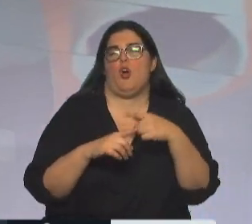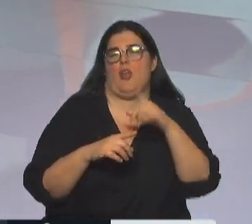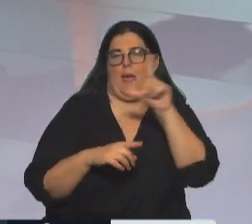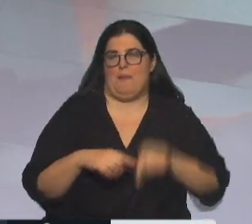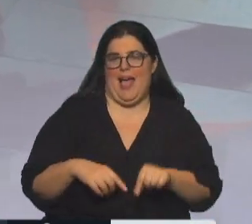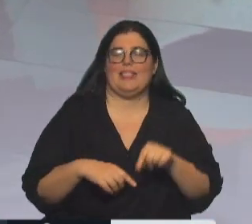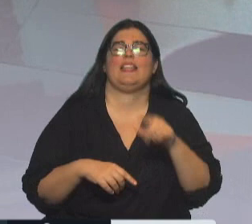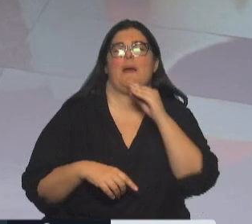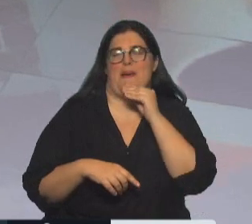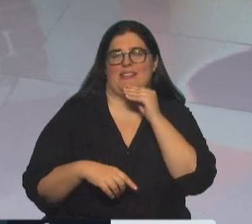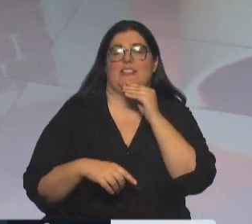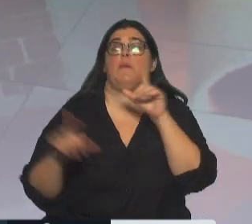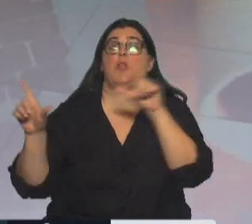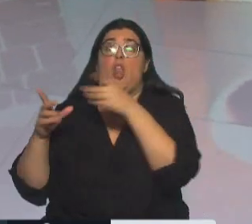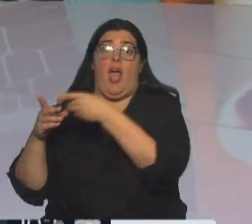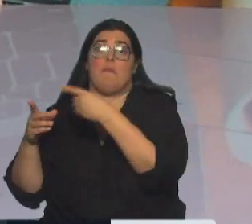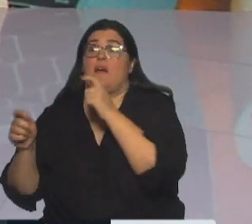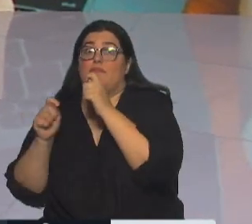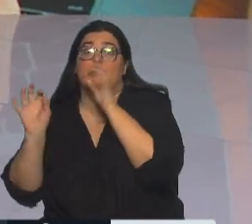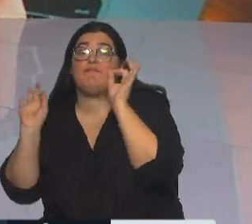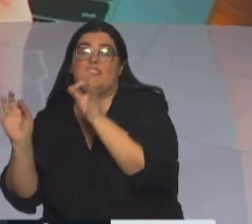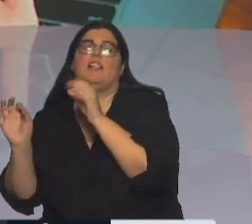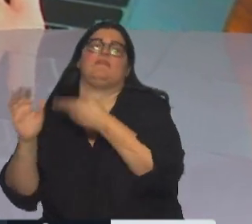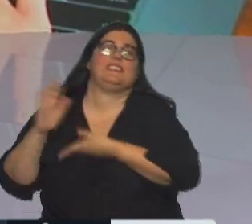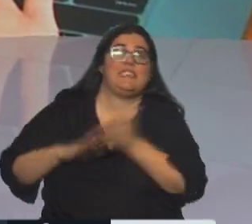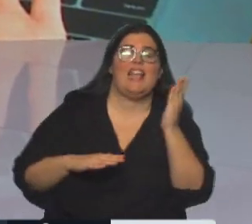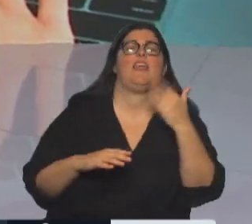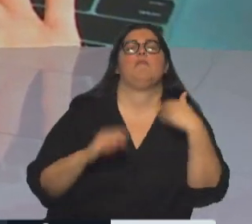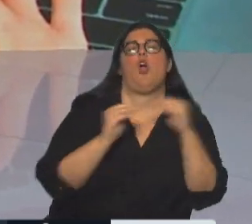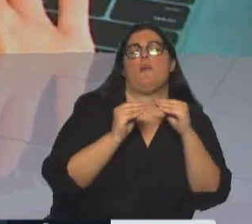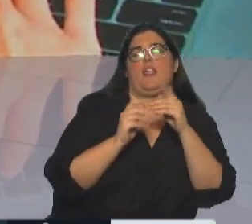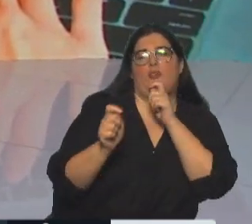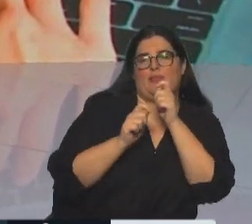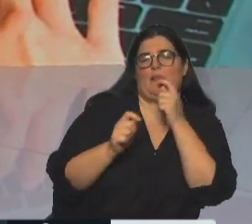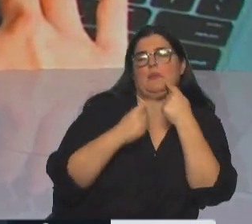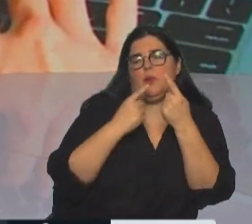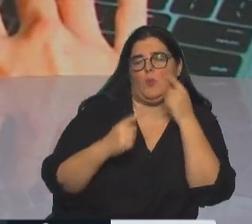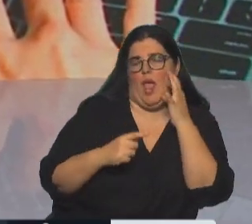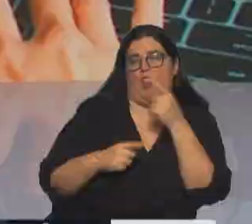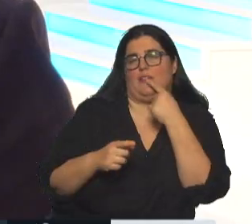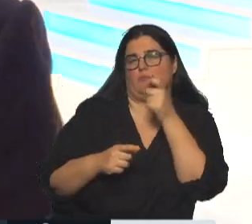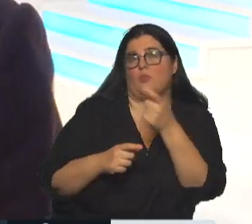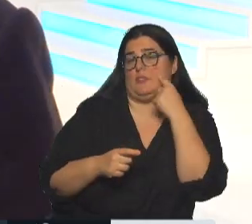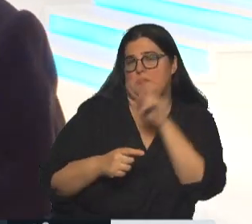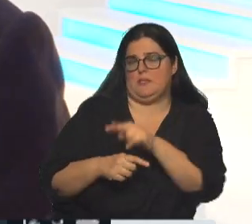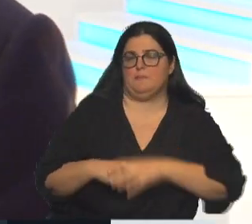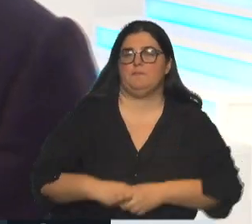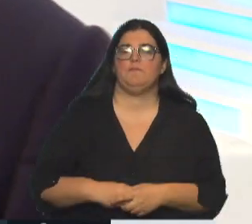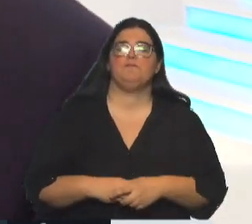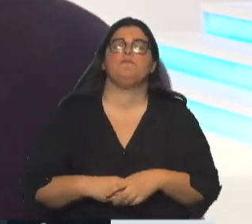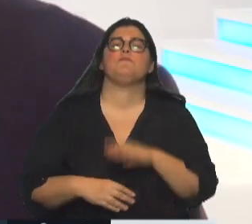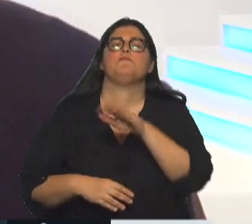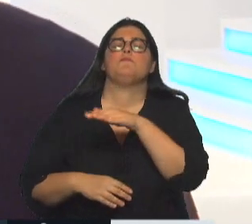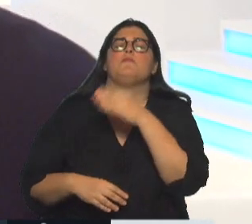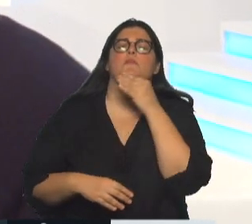salida del programa lo agarró nuestro compañero Gustavo Sosa para hacerle algunas preguntas. Y esto dijo, mirá. Sergio